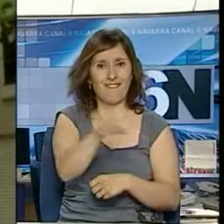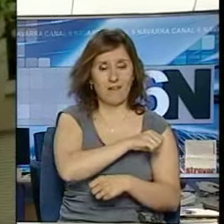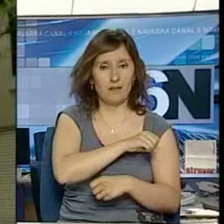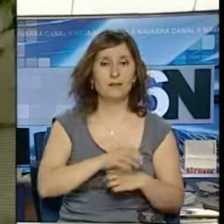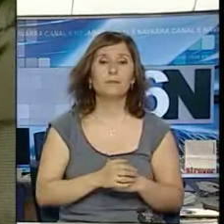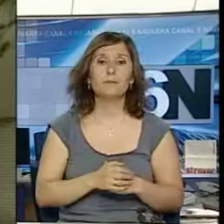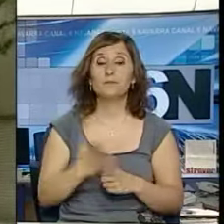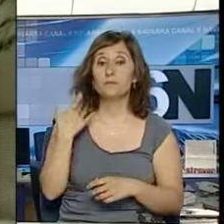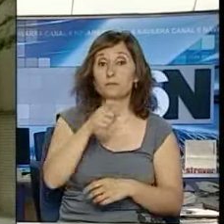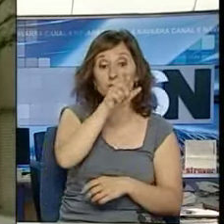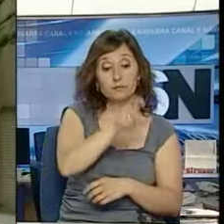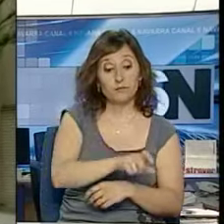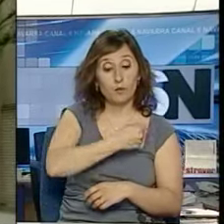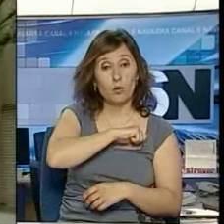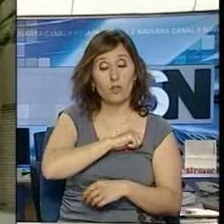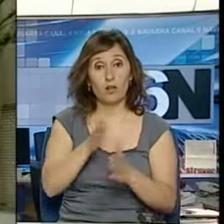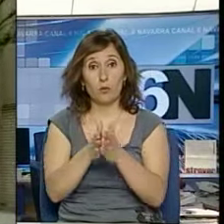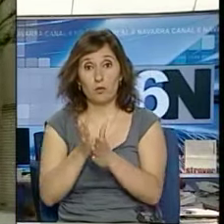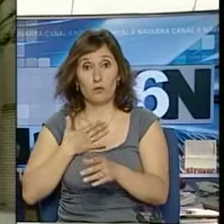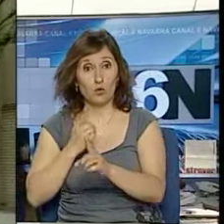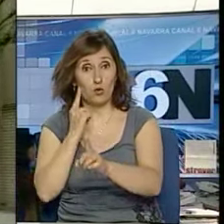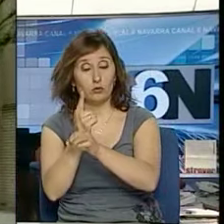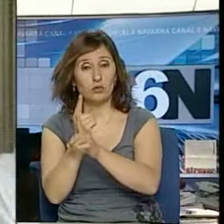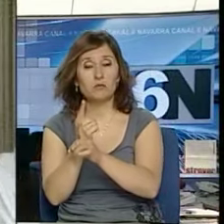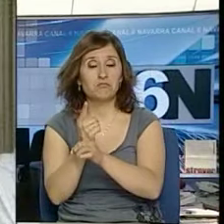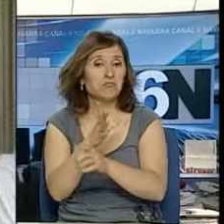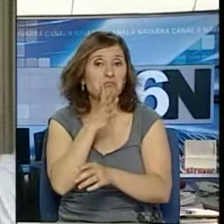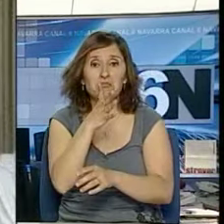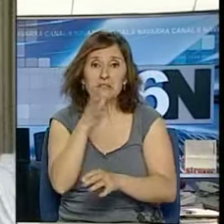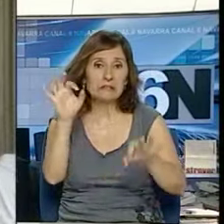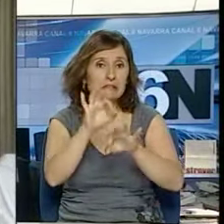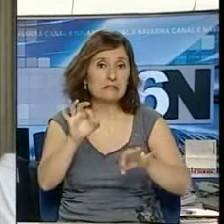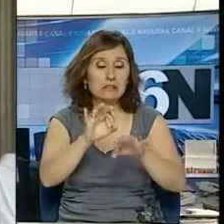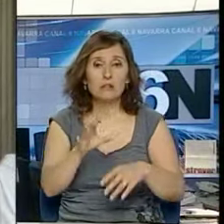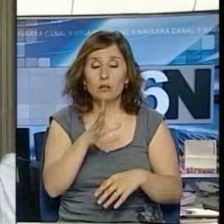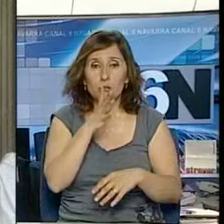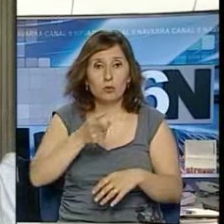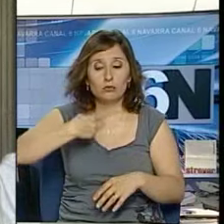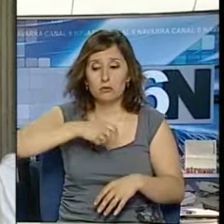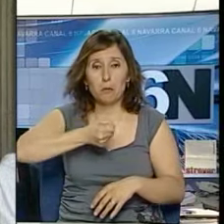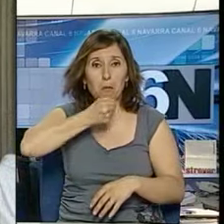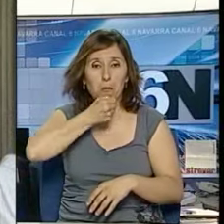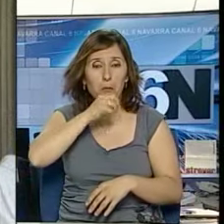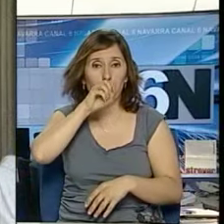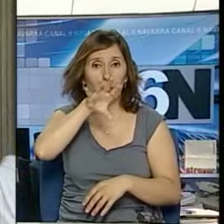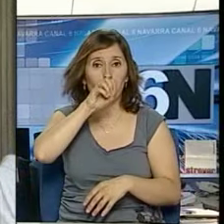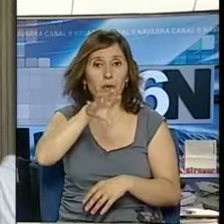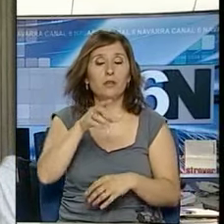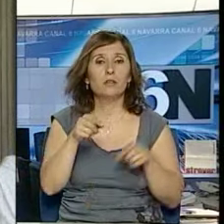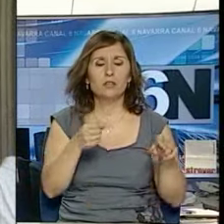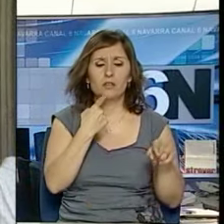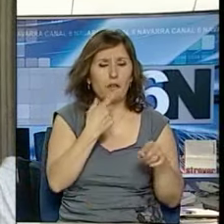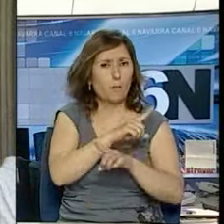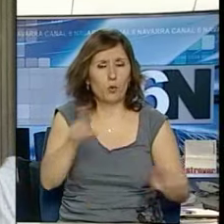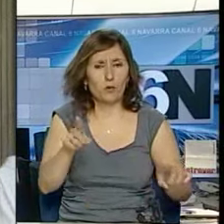Policía Municipal contra un compañero mío, sin razón de nada, simplemente porque llegábamos un megáfono y decía que él decía que